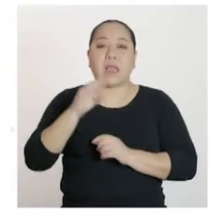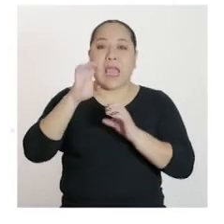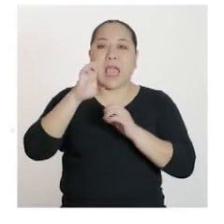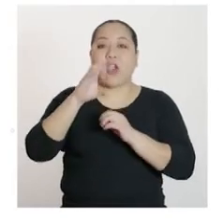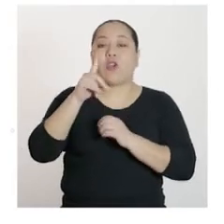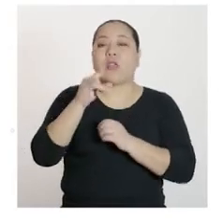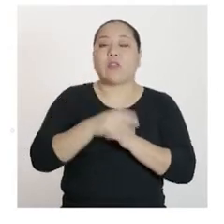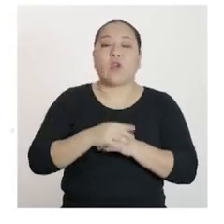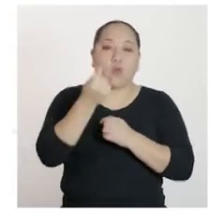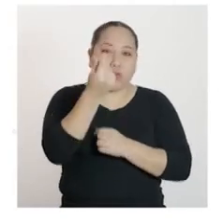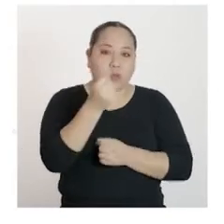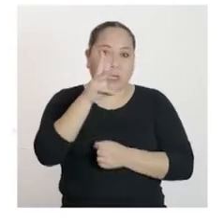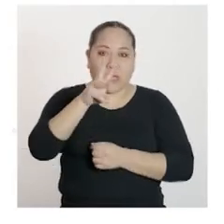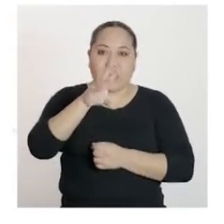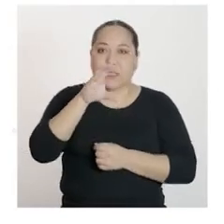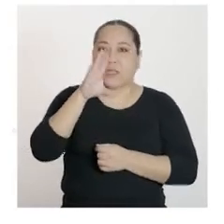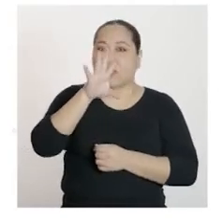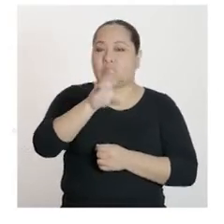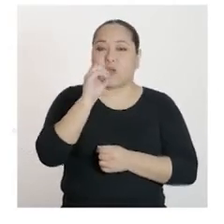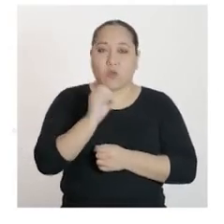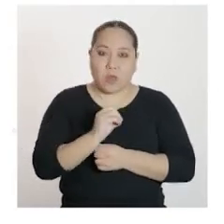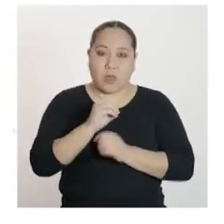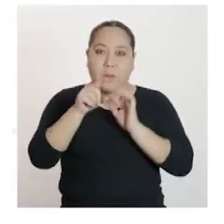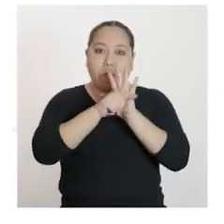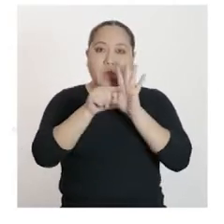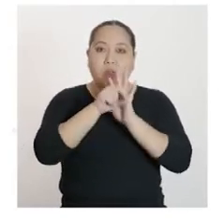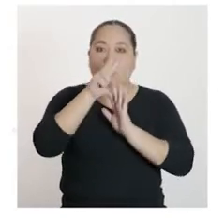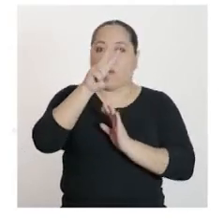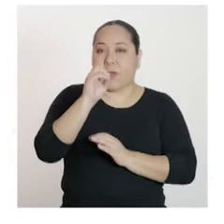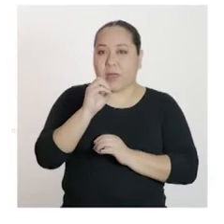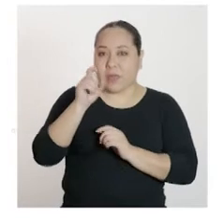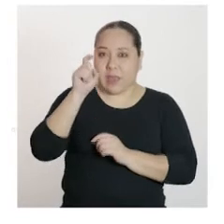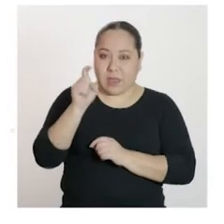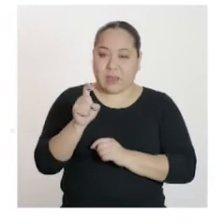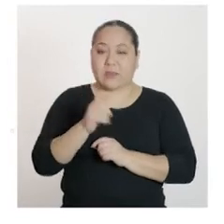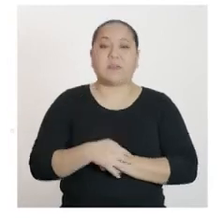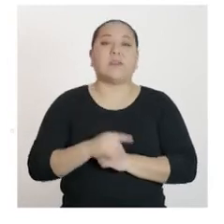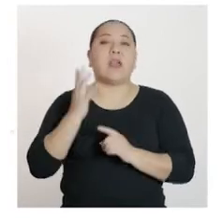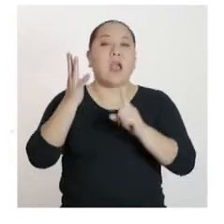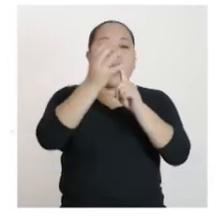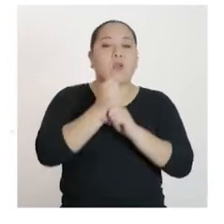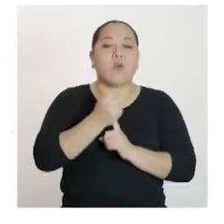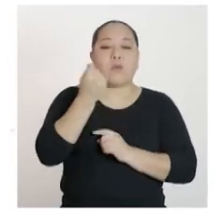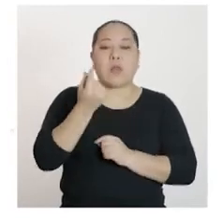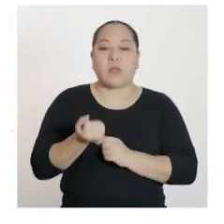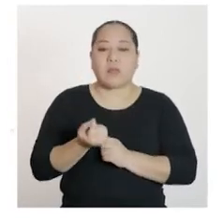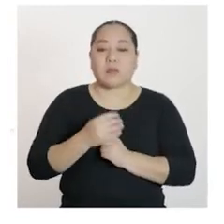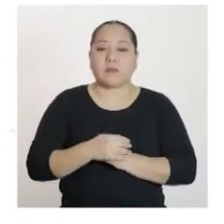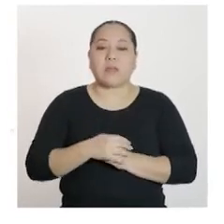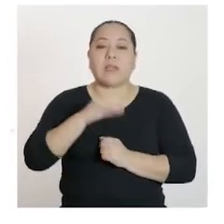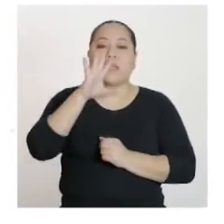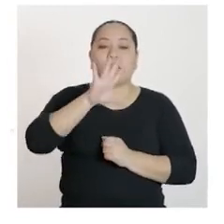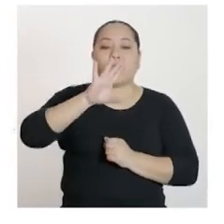un precio de 650 menos 20 por 1, se obtiene un ingreso total de